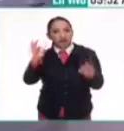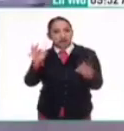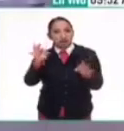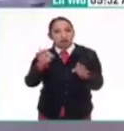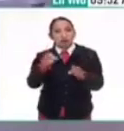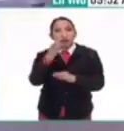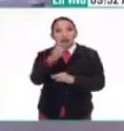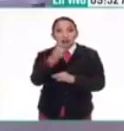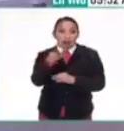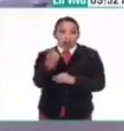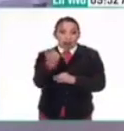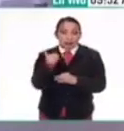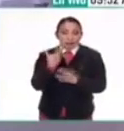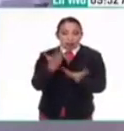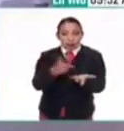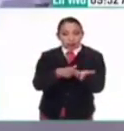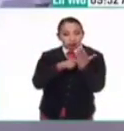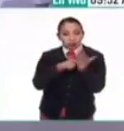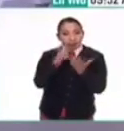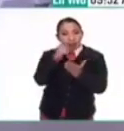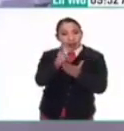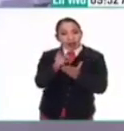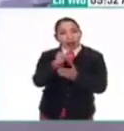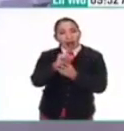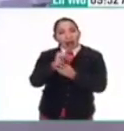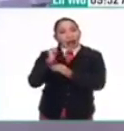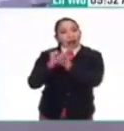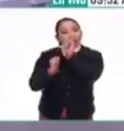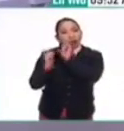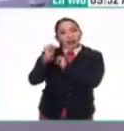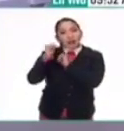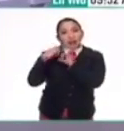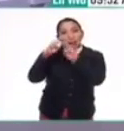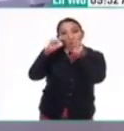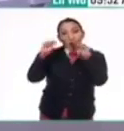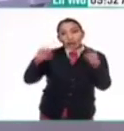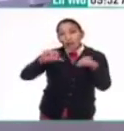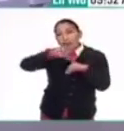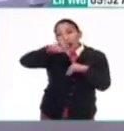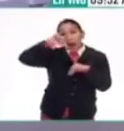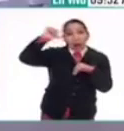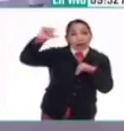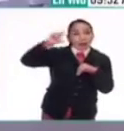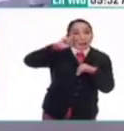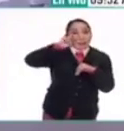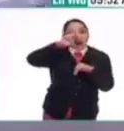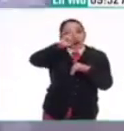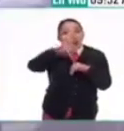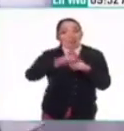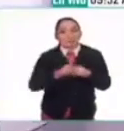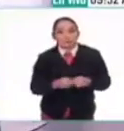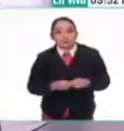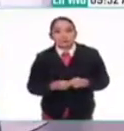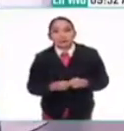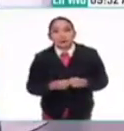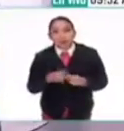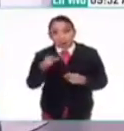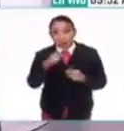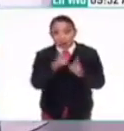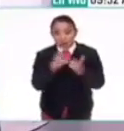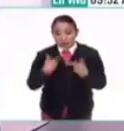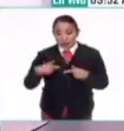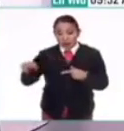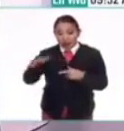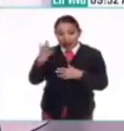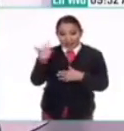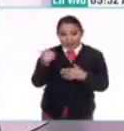Y esto es justamente lo que nos está promoviendo la arqueología de alta montaña, de hacernos ver a estos pobladores